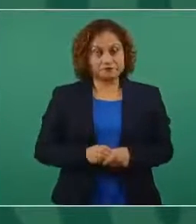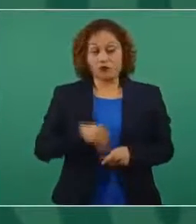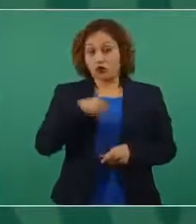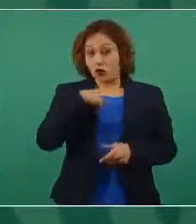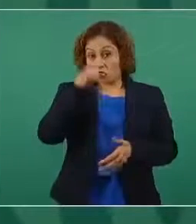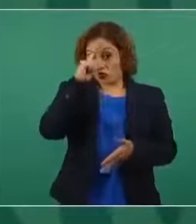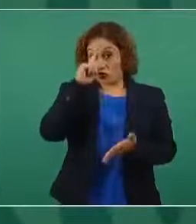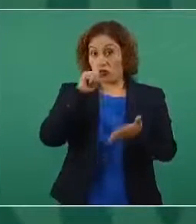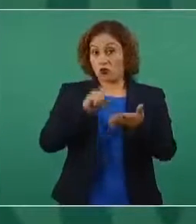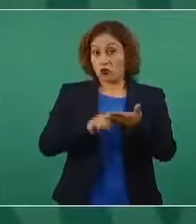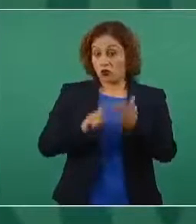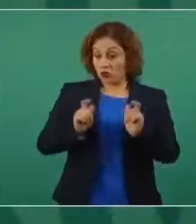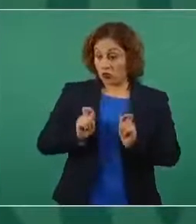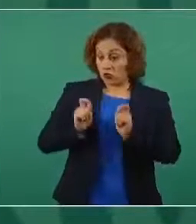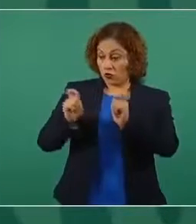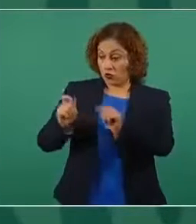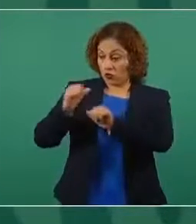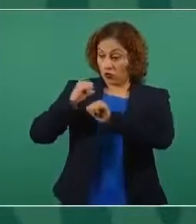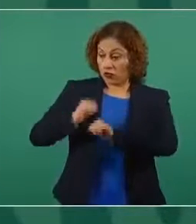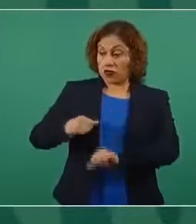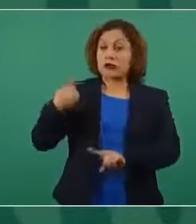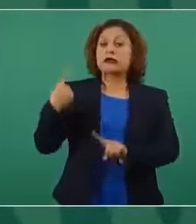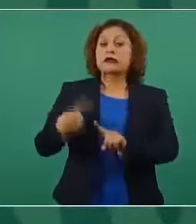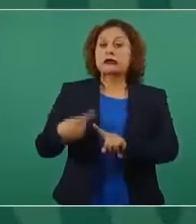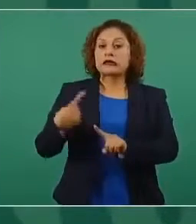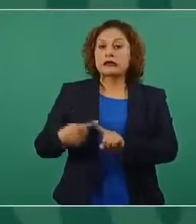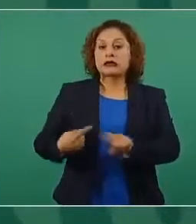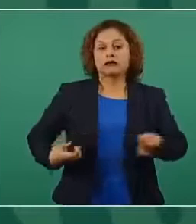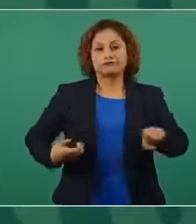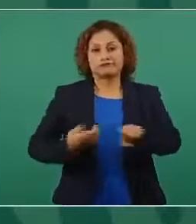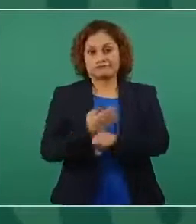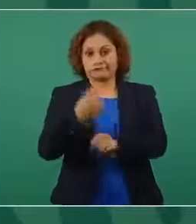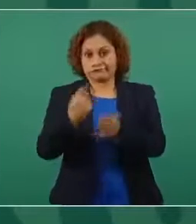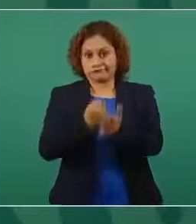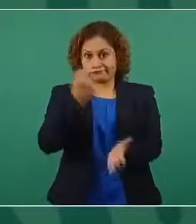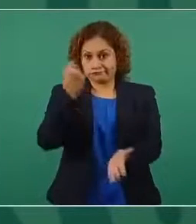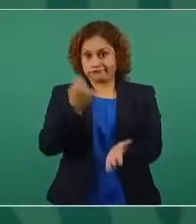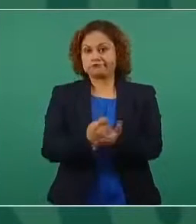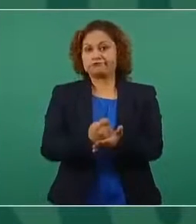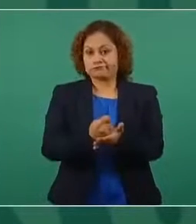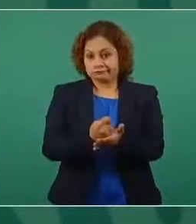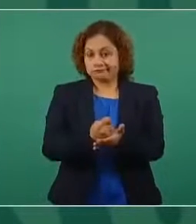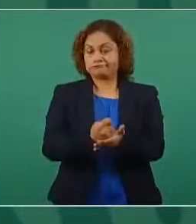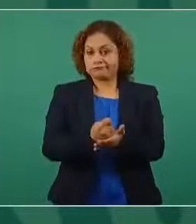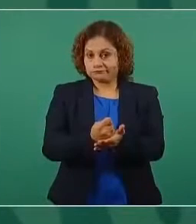resolver en Tamaulipas tampoco